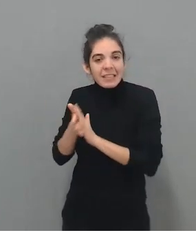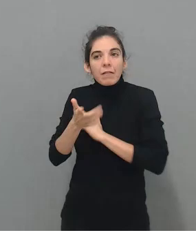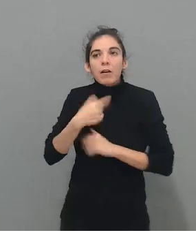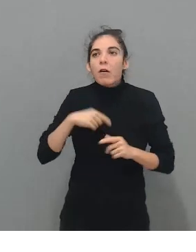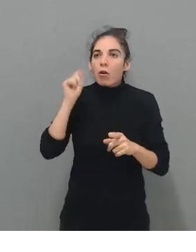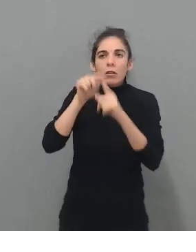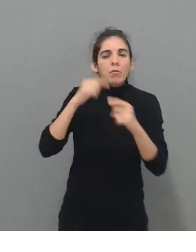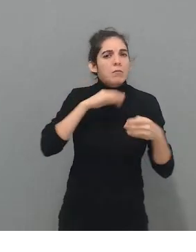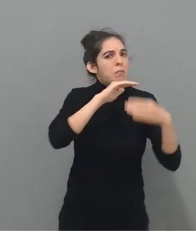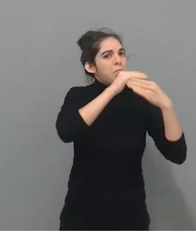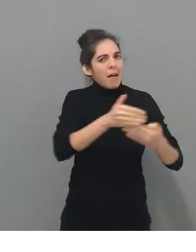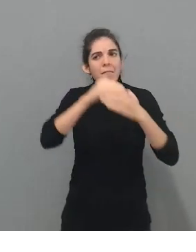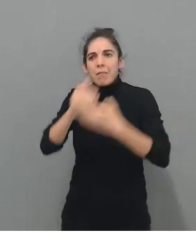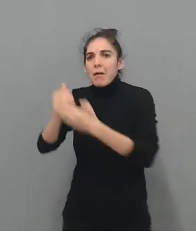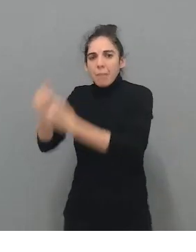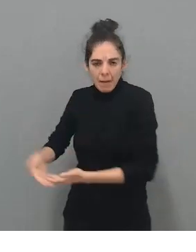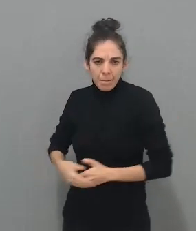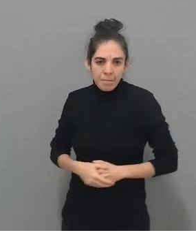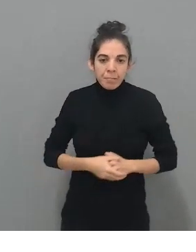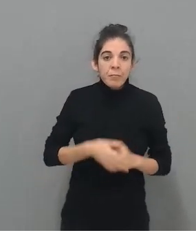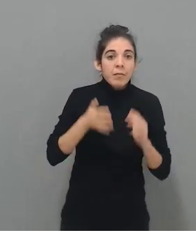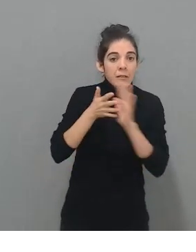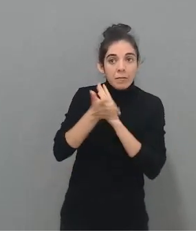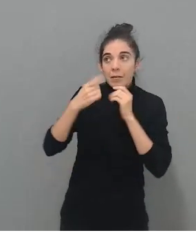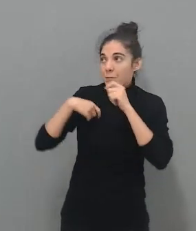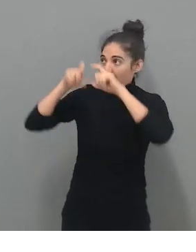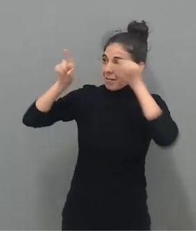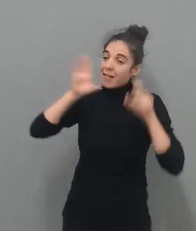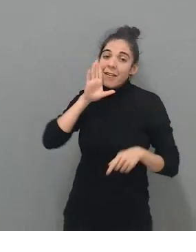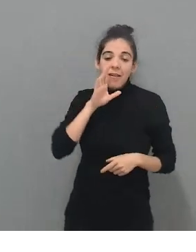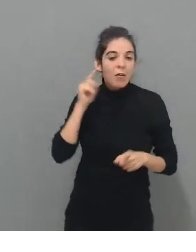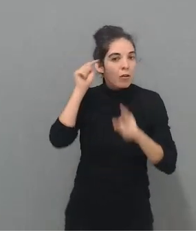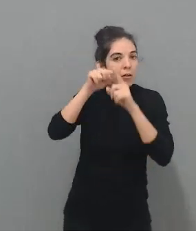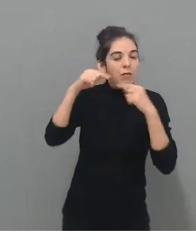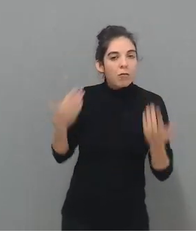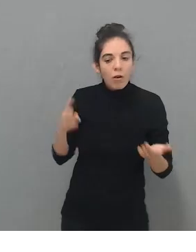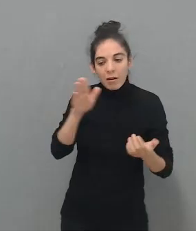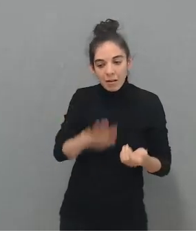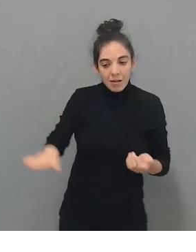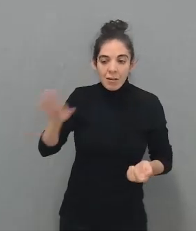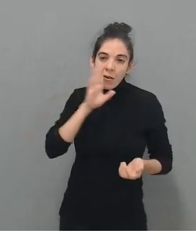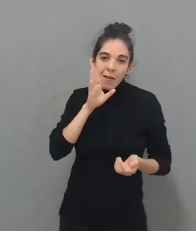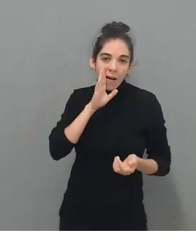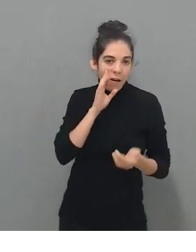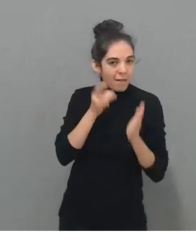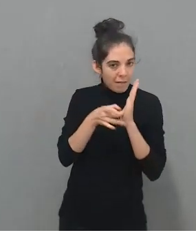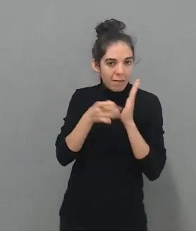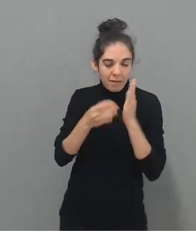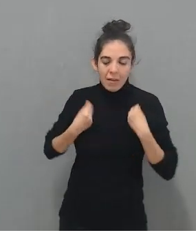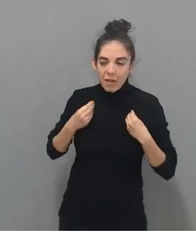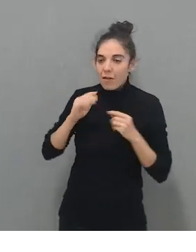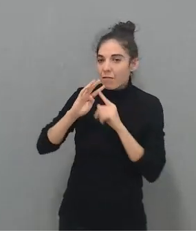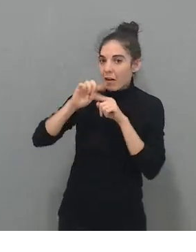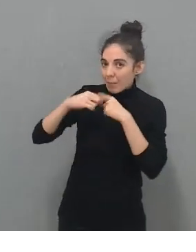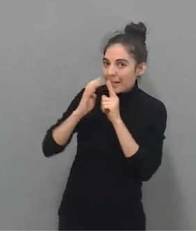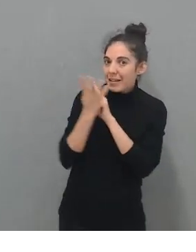barreras. Entonces el propósito de Vinny Funky es mejorar la calidad de vida de estos niños y de estas niñas, de su familia y del